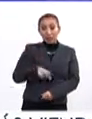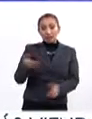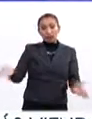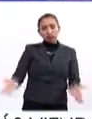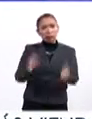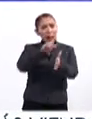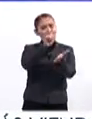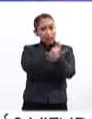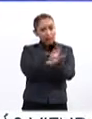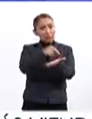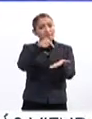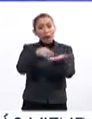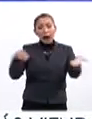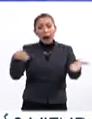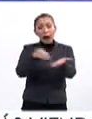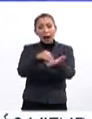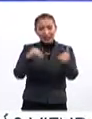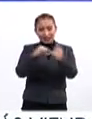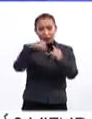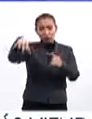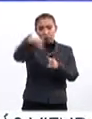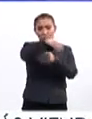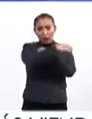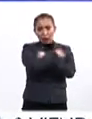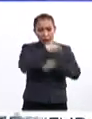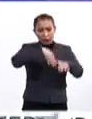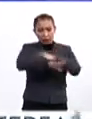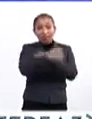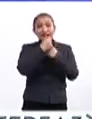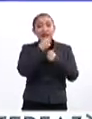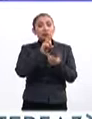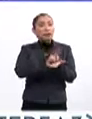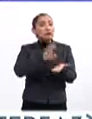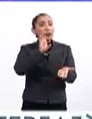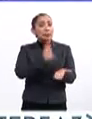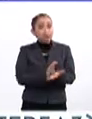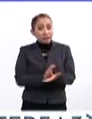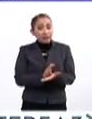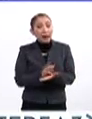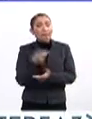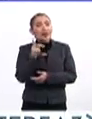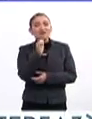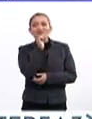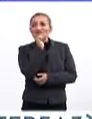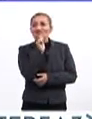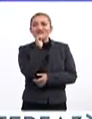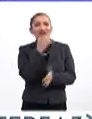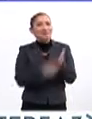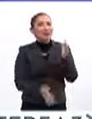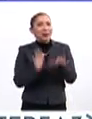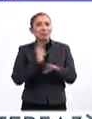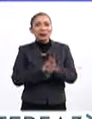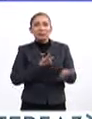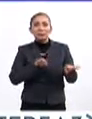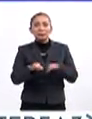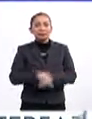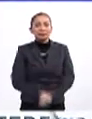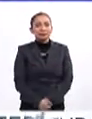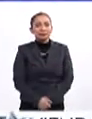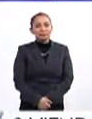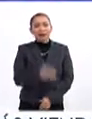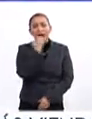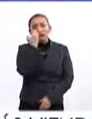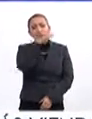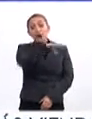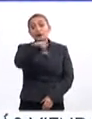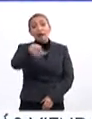han promovido leyes para incluir en instituciones educativas a niños discapacitados, pero aún falta trabajo por hacer. Las